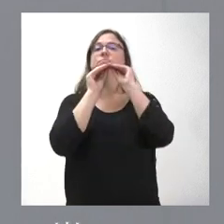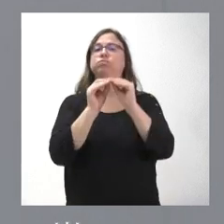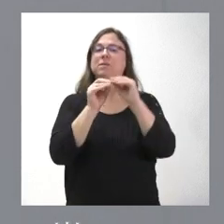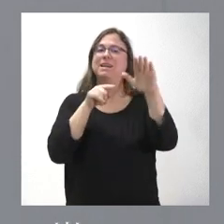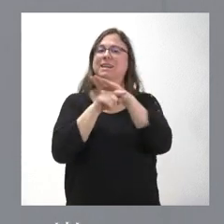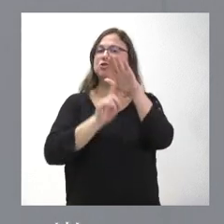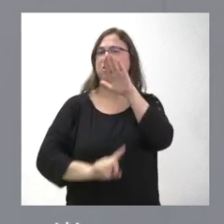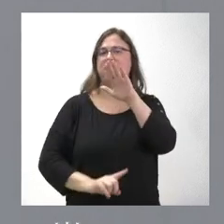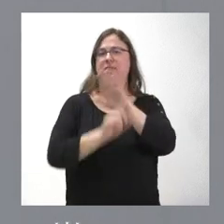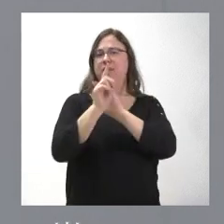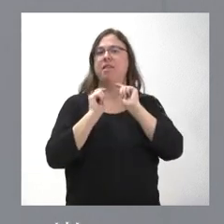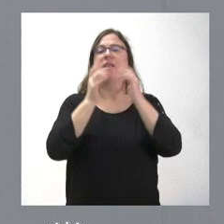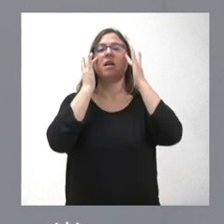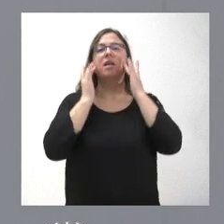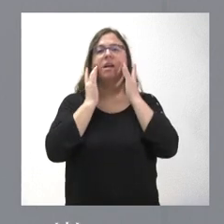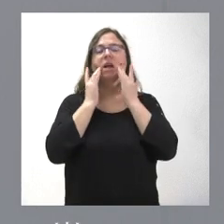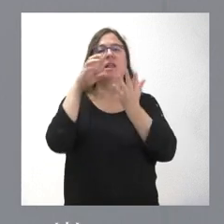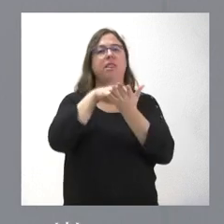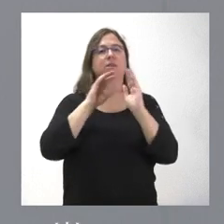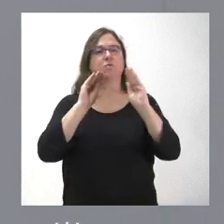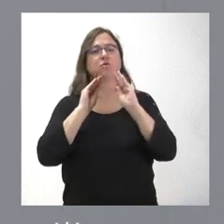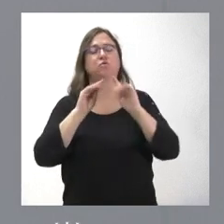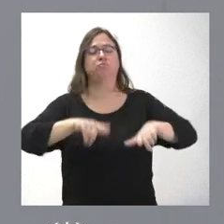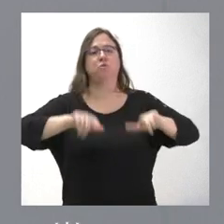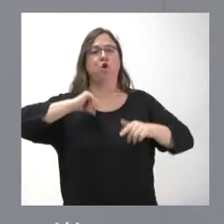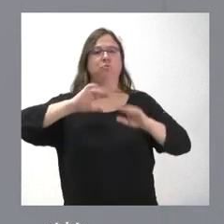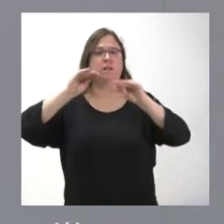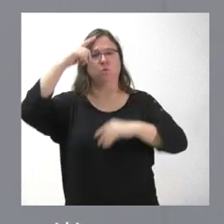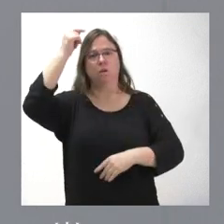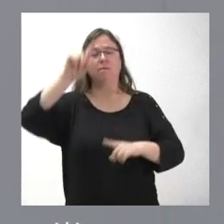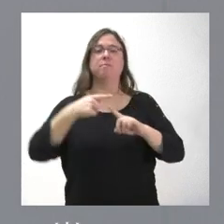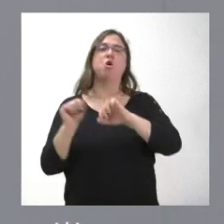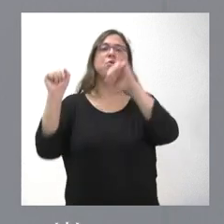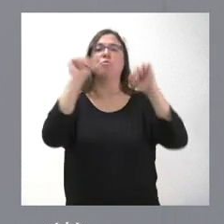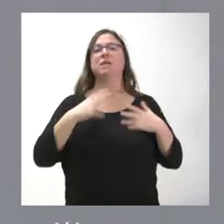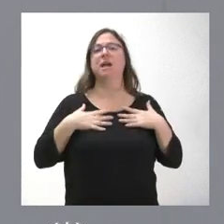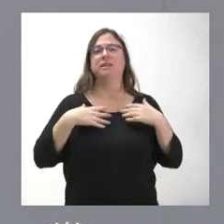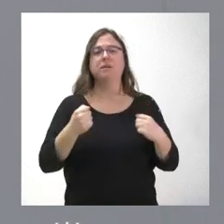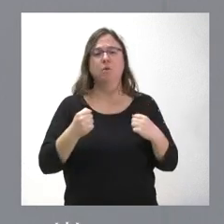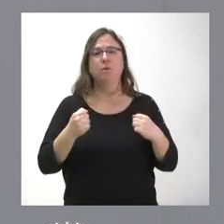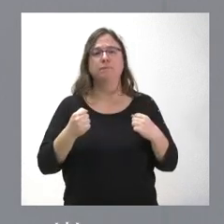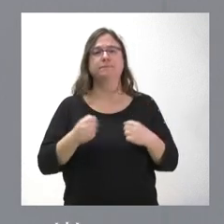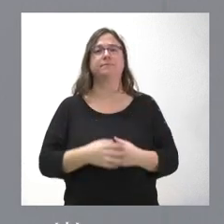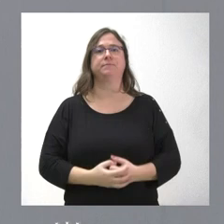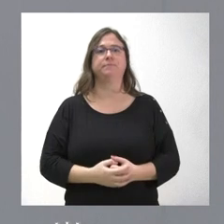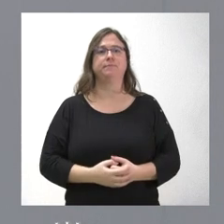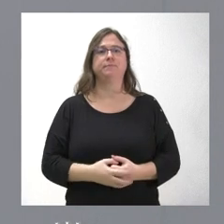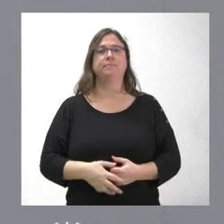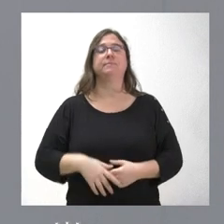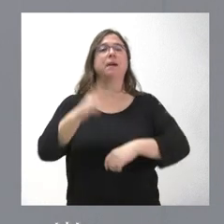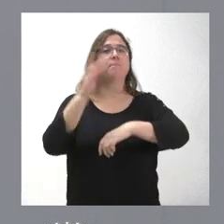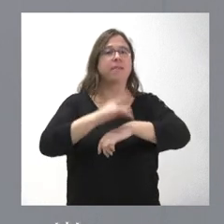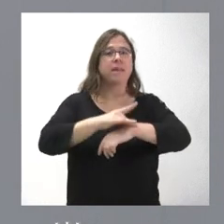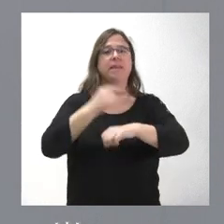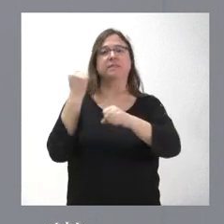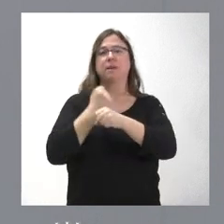gestión avanzada asegurando la higiene de los centros del complejo asistencial de Ávila, proteger la salud de los usuarios, de los pacientes, de